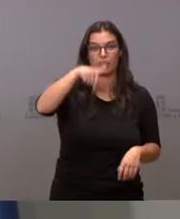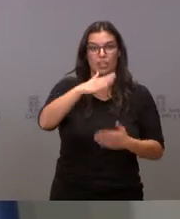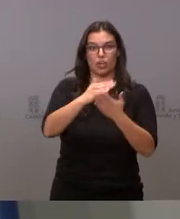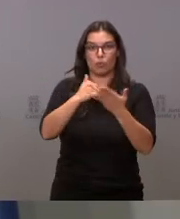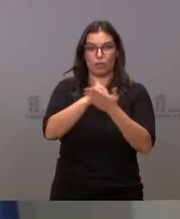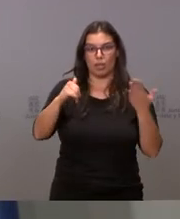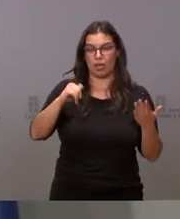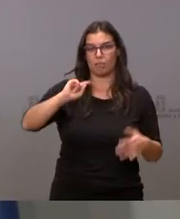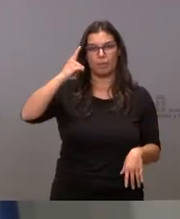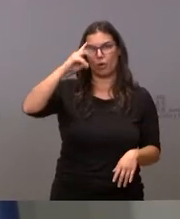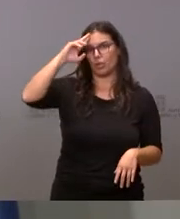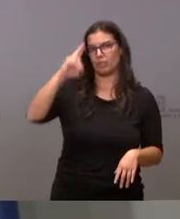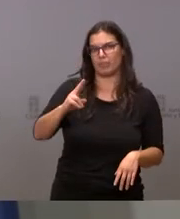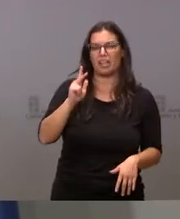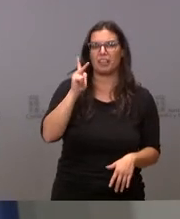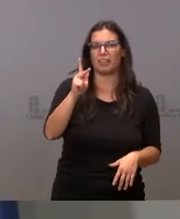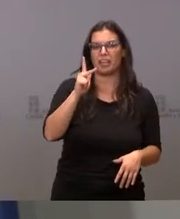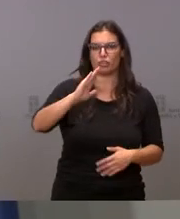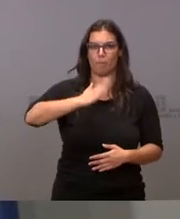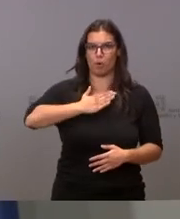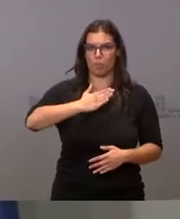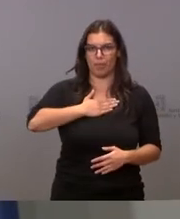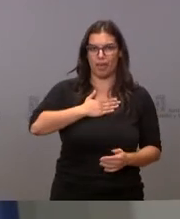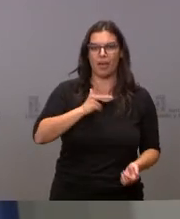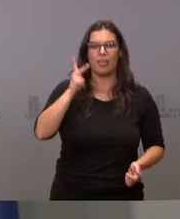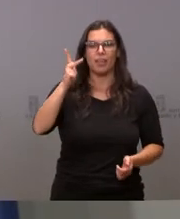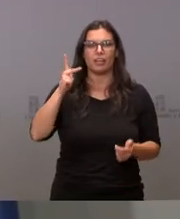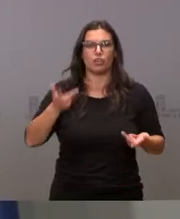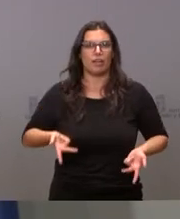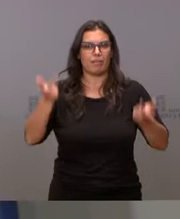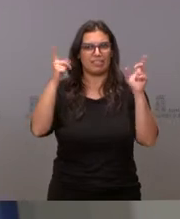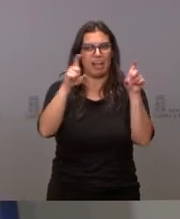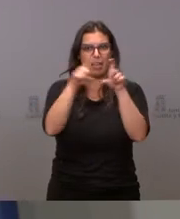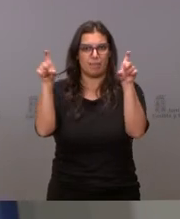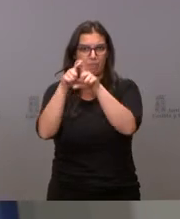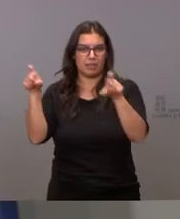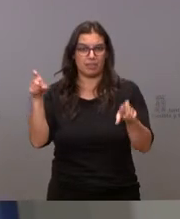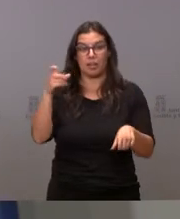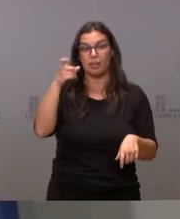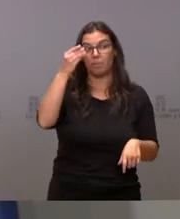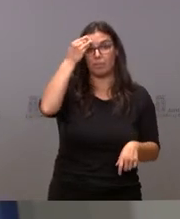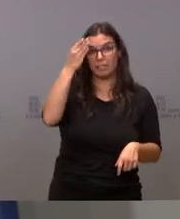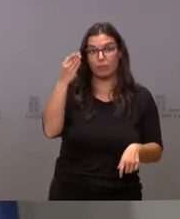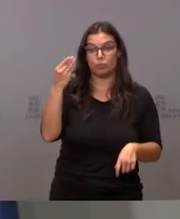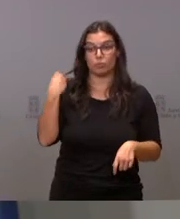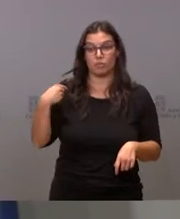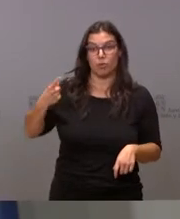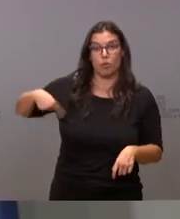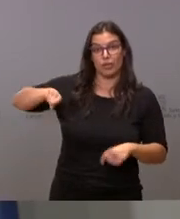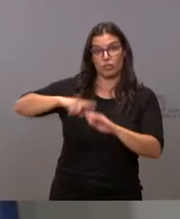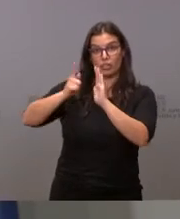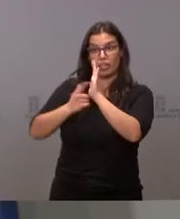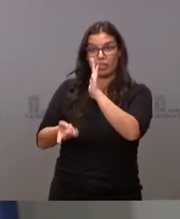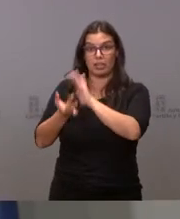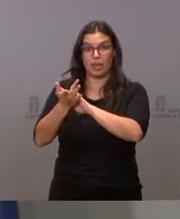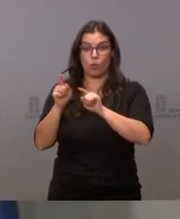lugar el derecho de propiedad y el derecho de libertad de empresa y entendemos que no es una buena cosa cuestionar